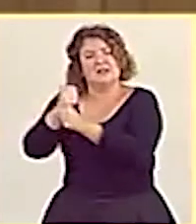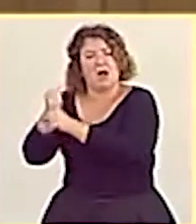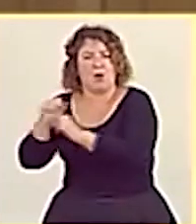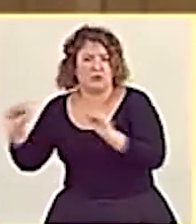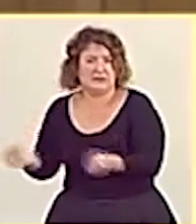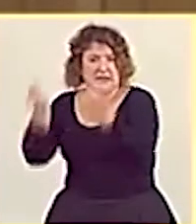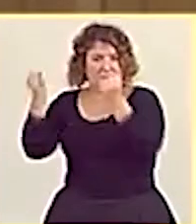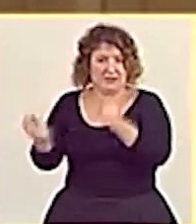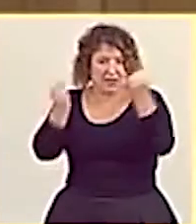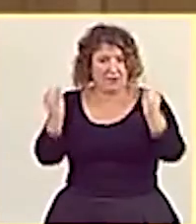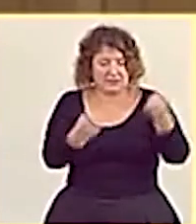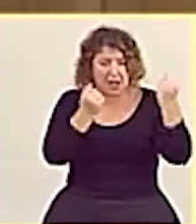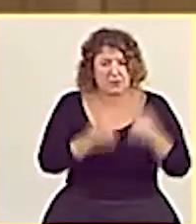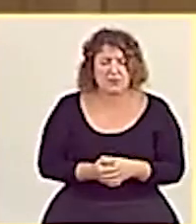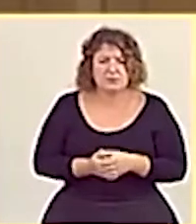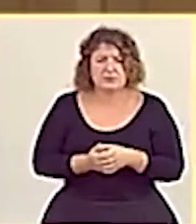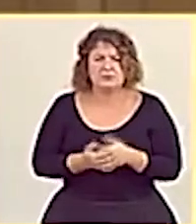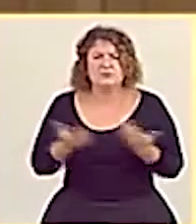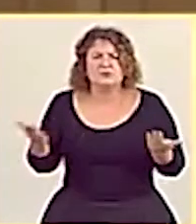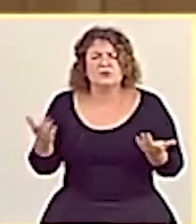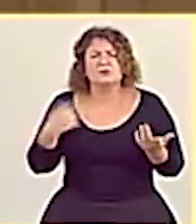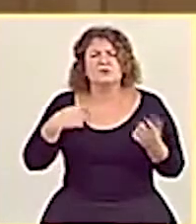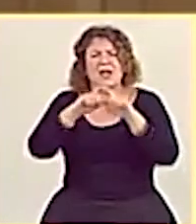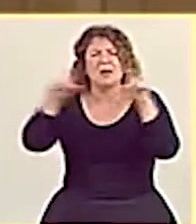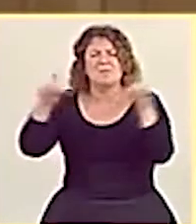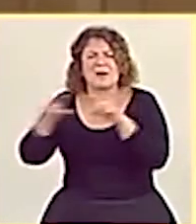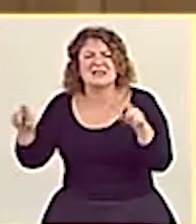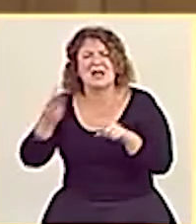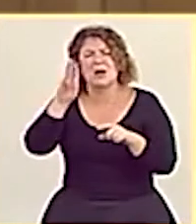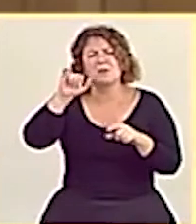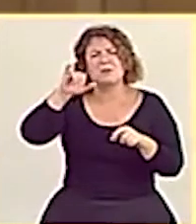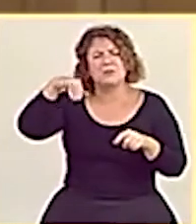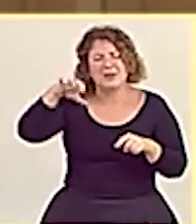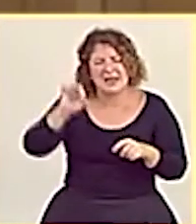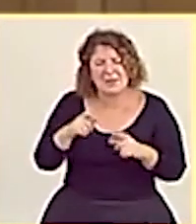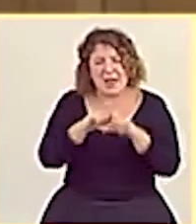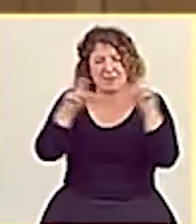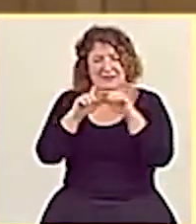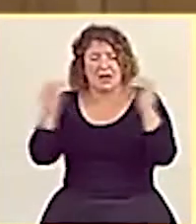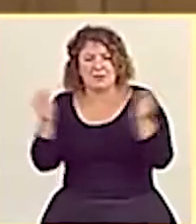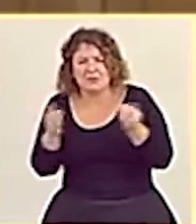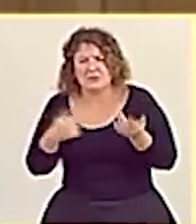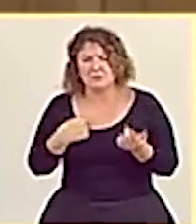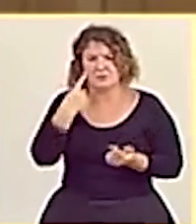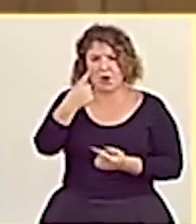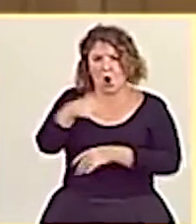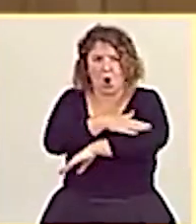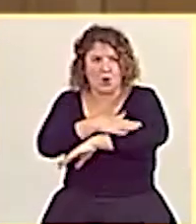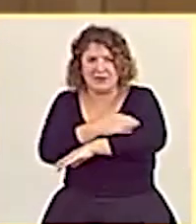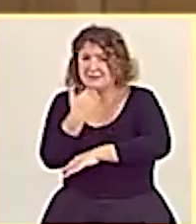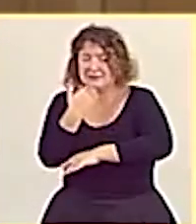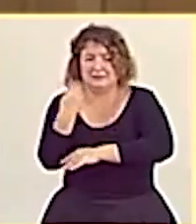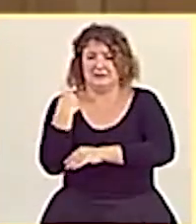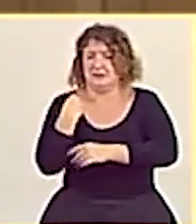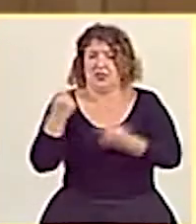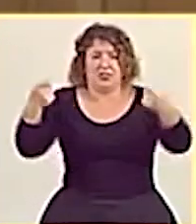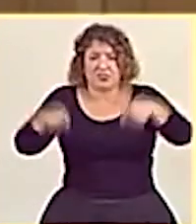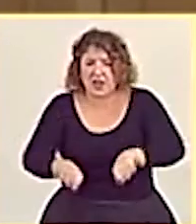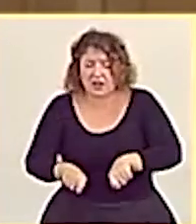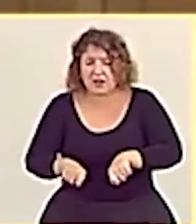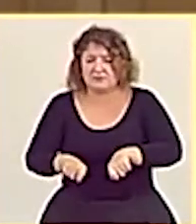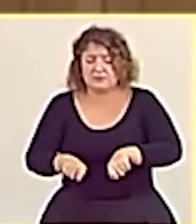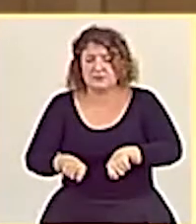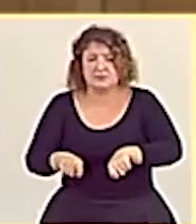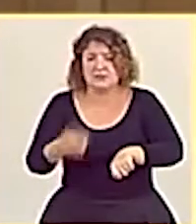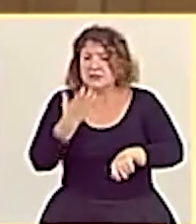embargo, ¿qué ven las pymes y esos empresarios cuando miran al Gobierno mientras están a punto de cerrar sus negocios? Pues ven que mientras